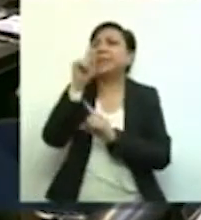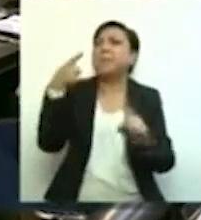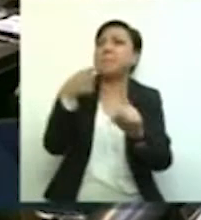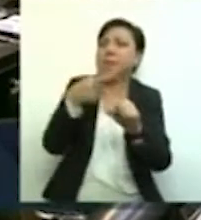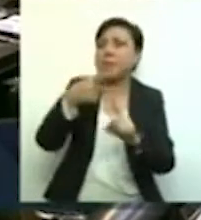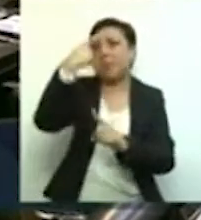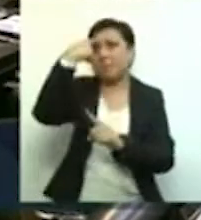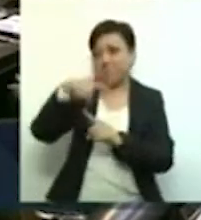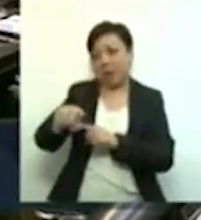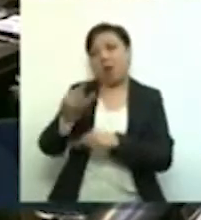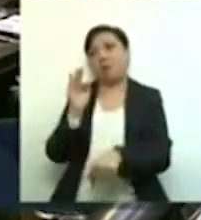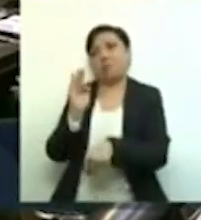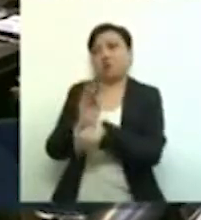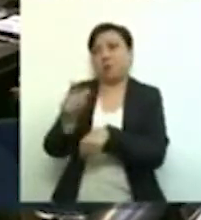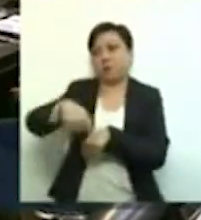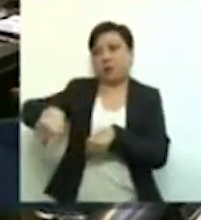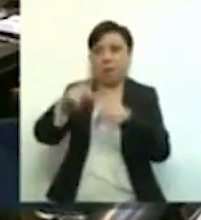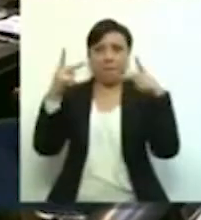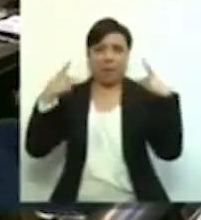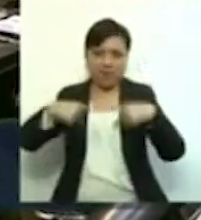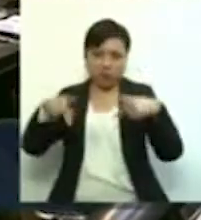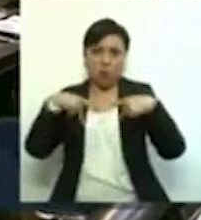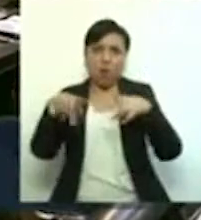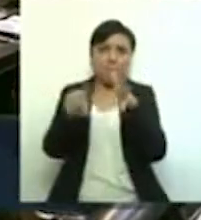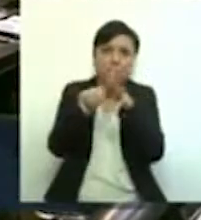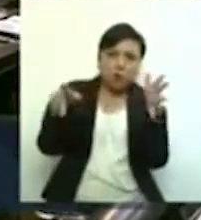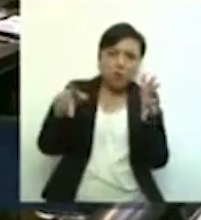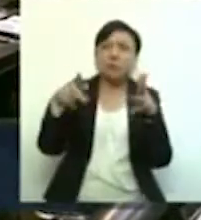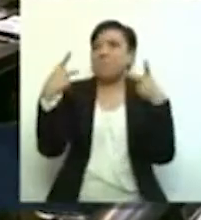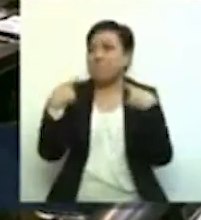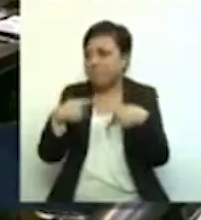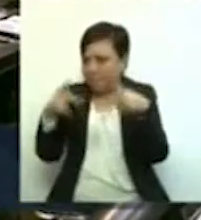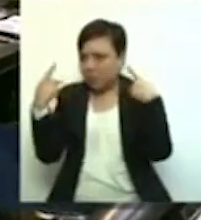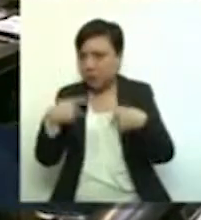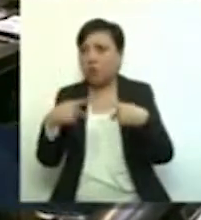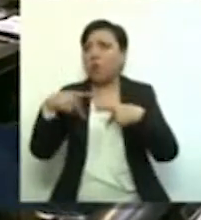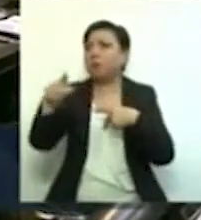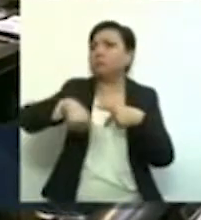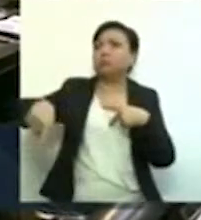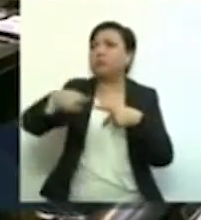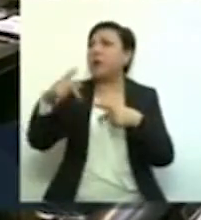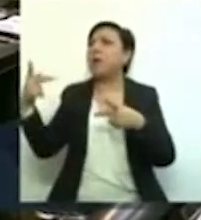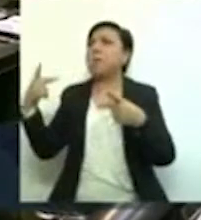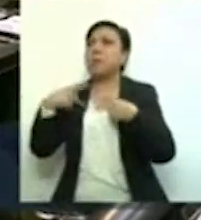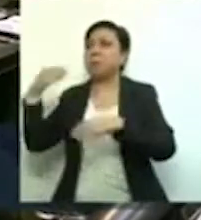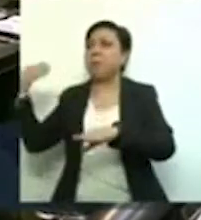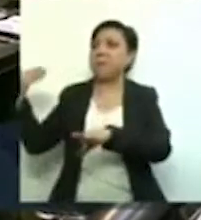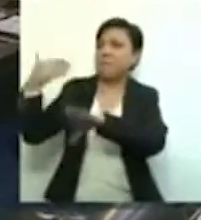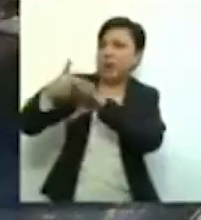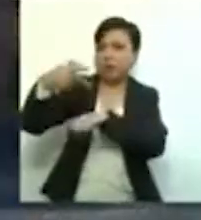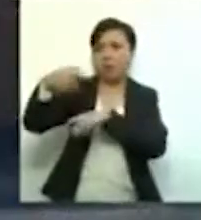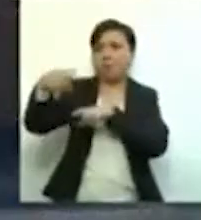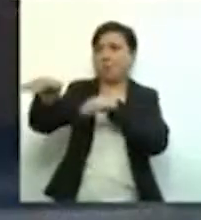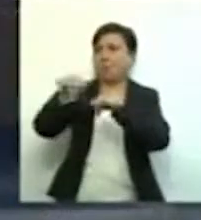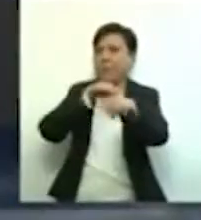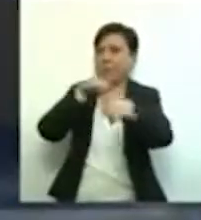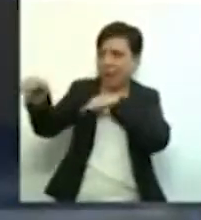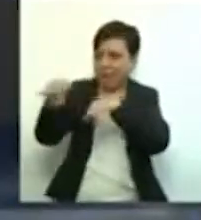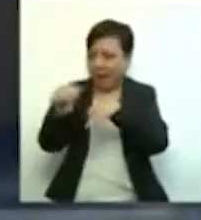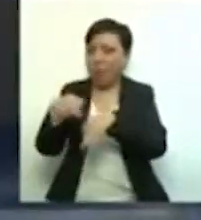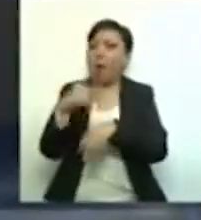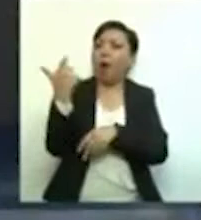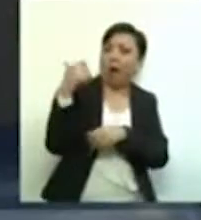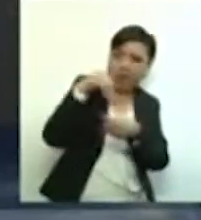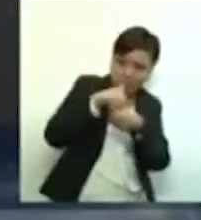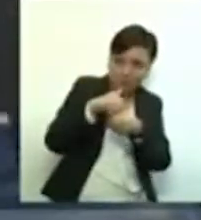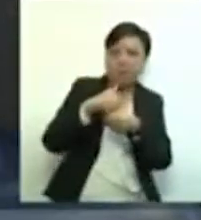propósito de proteger a las personas a quienes se les ha procurado dañar por el hecho de ejercer su profesión de periodistas o